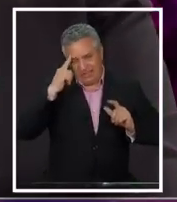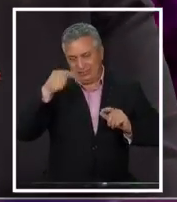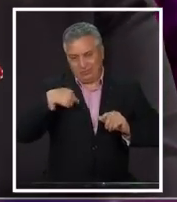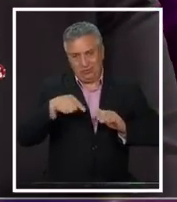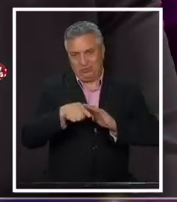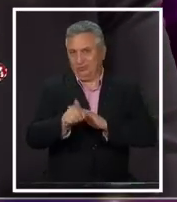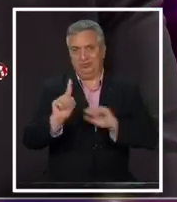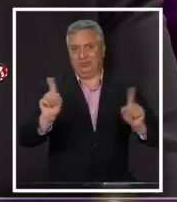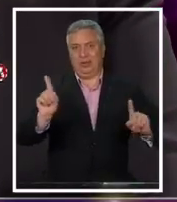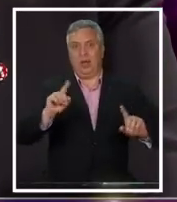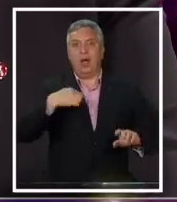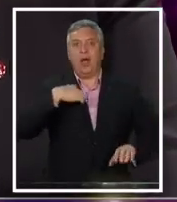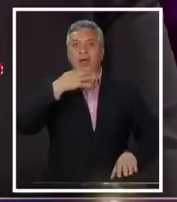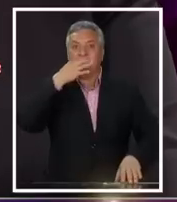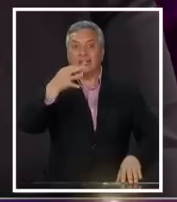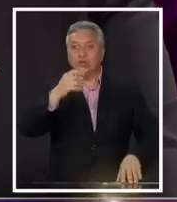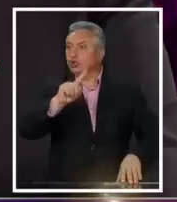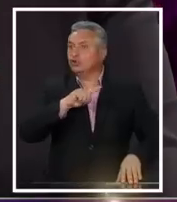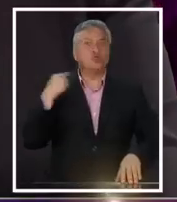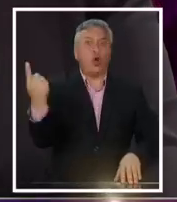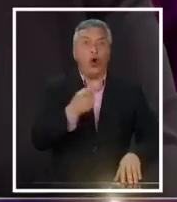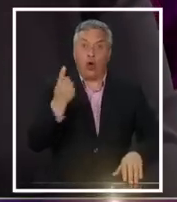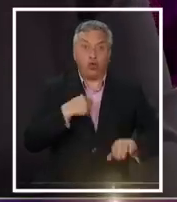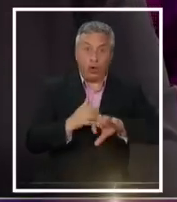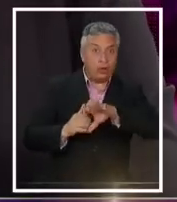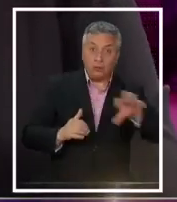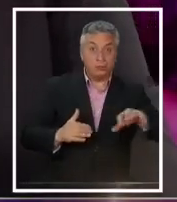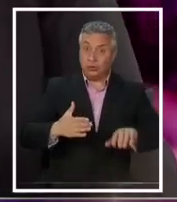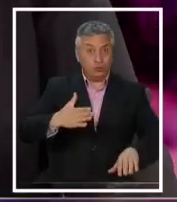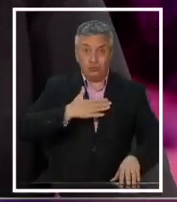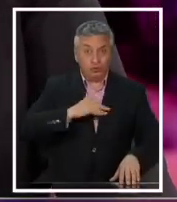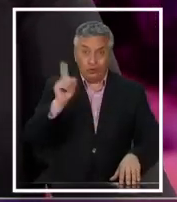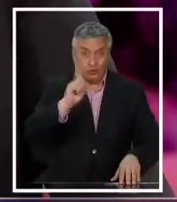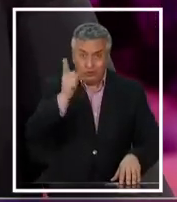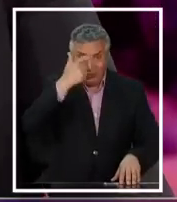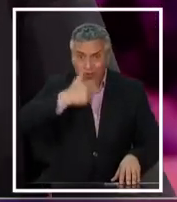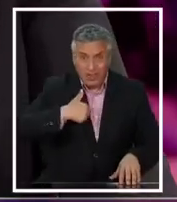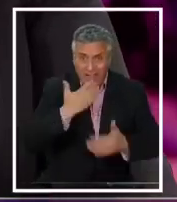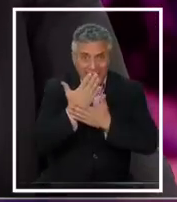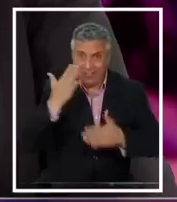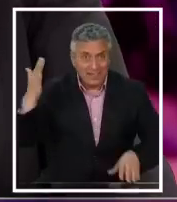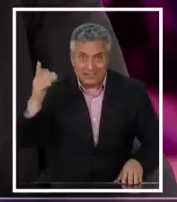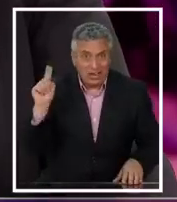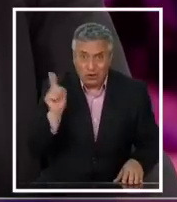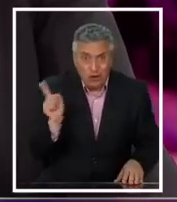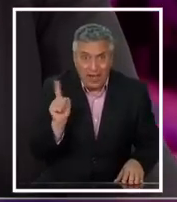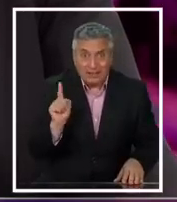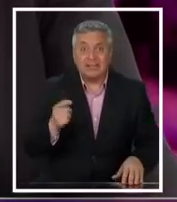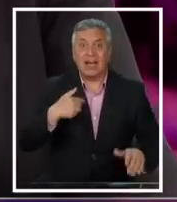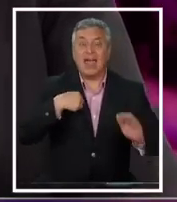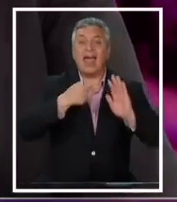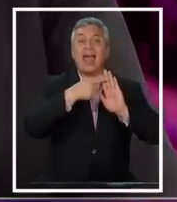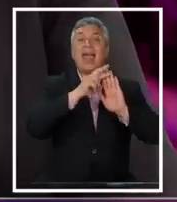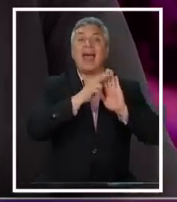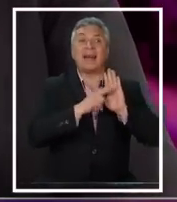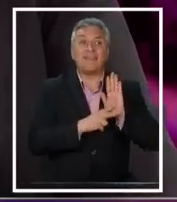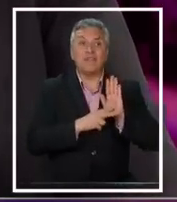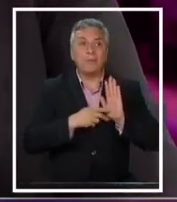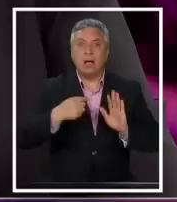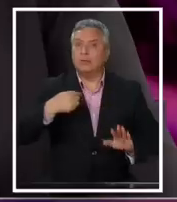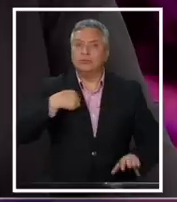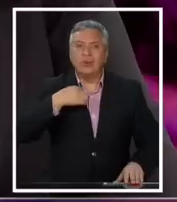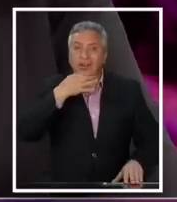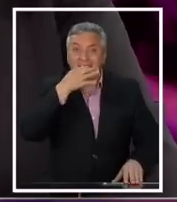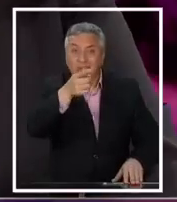decir que todos somos de un lado. Yo no soy de derecha. Yo he presentado una reforma constitucional. ¿Qué mejor? Yo no he dicho que sea de